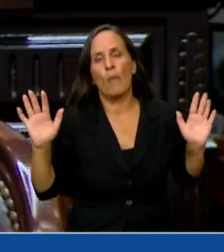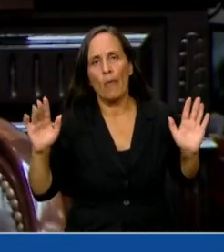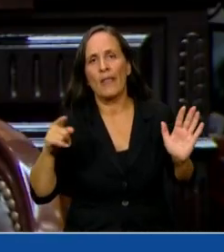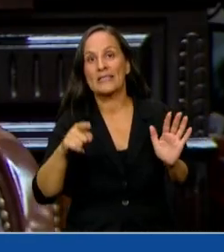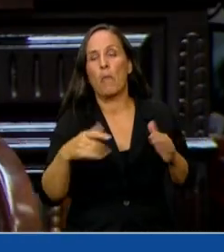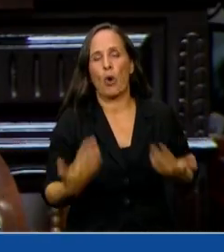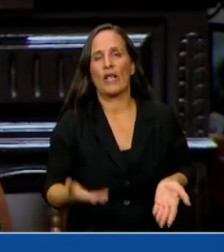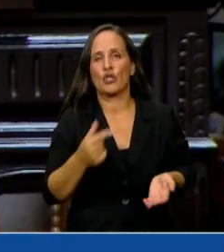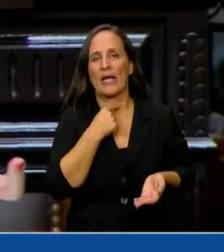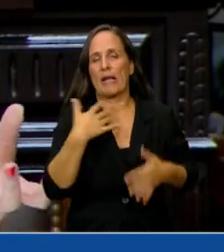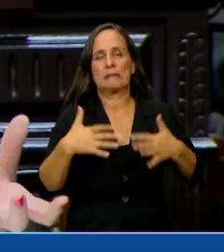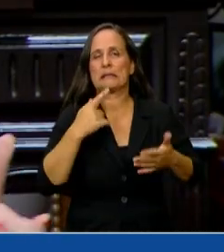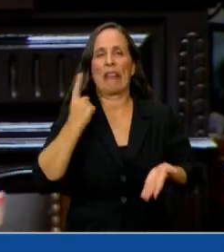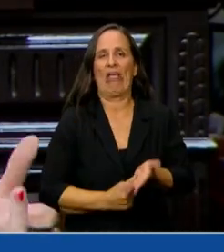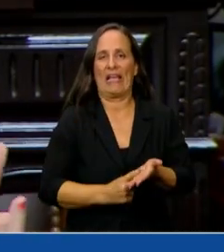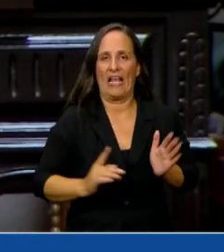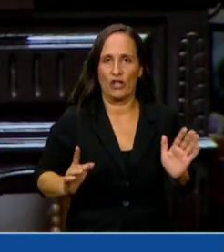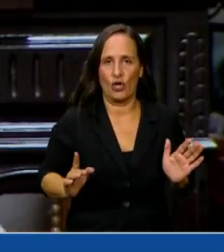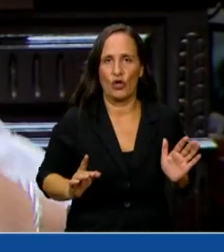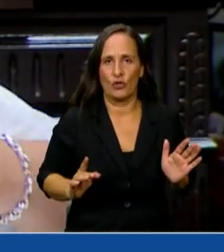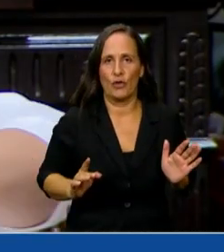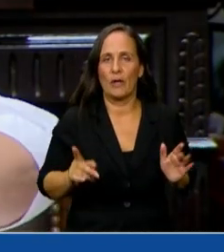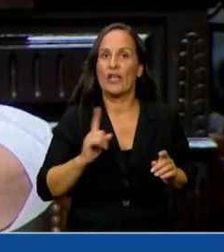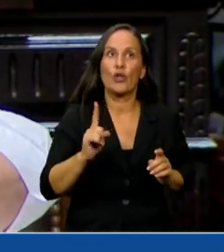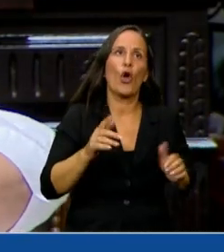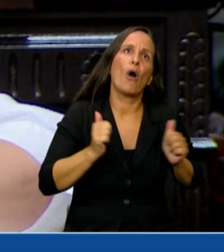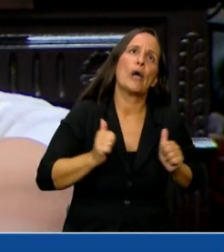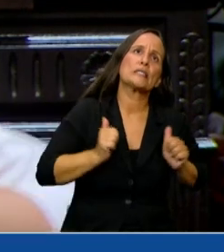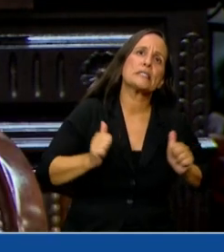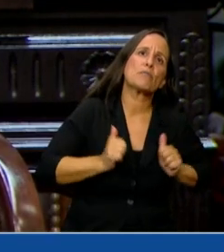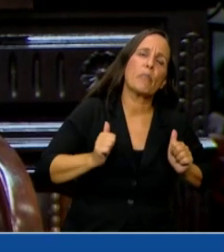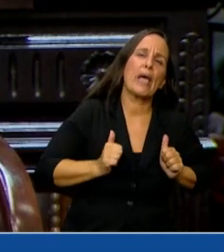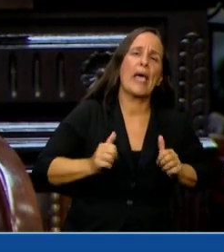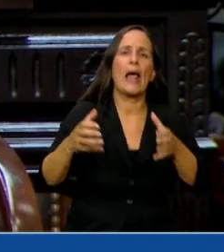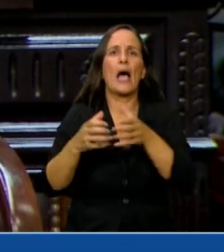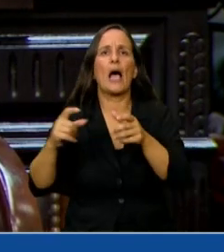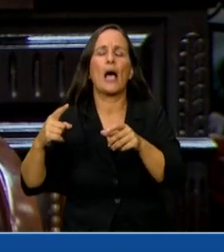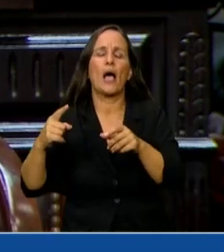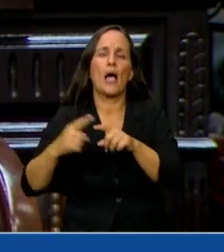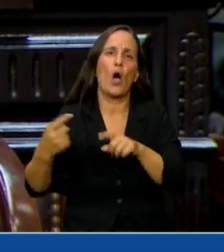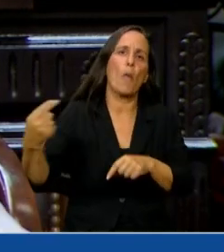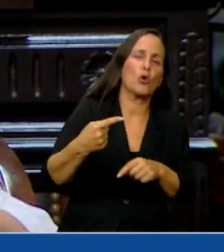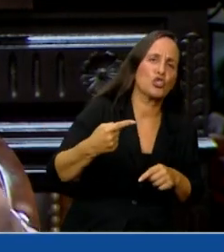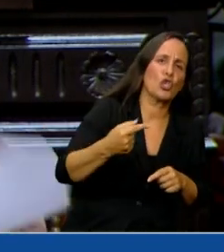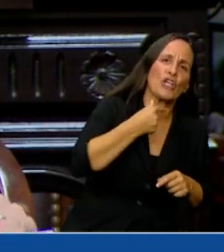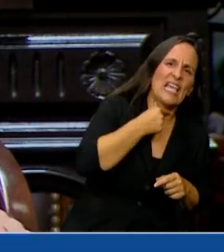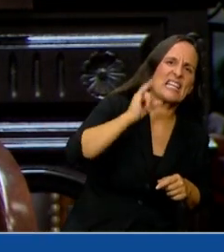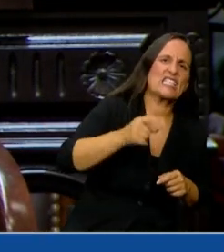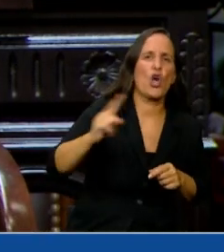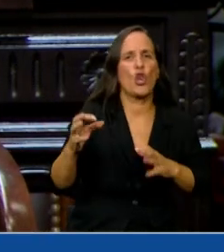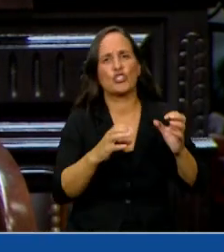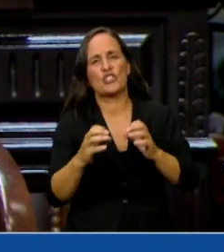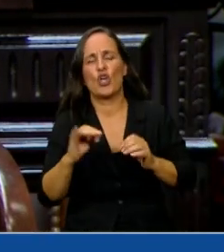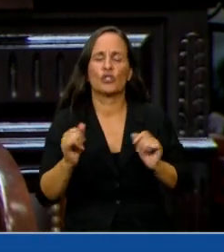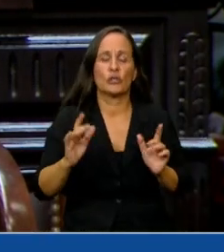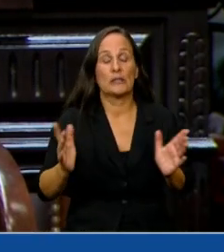poder sacar este decreto y no estar a la espera de que la oposición quiera o no quiera sesionar.